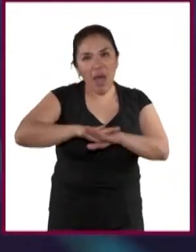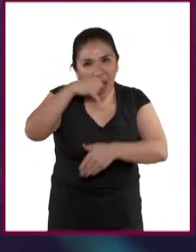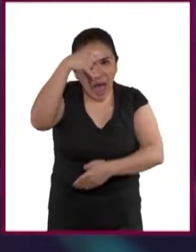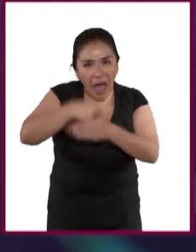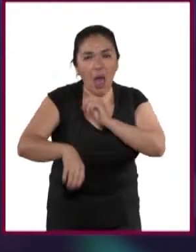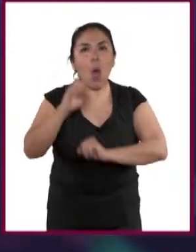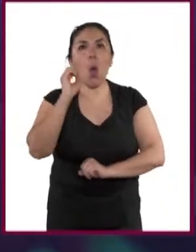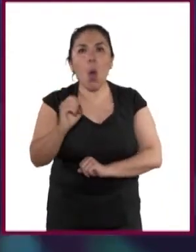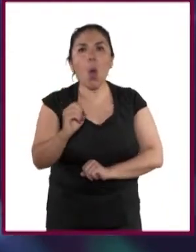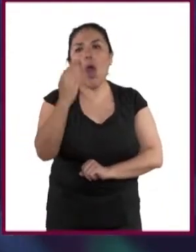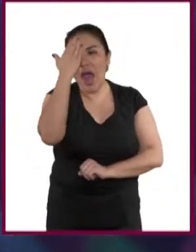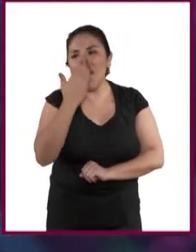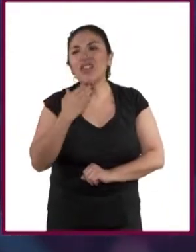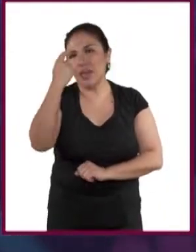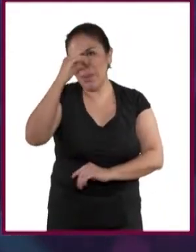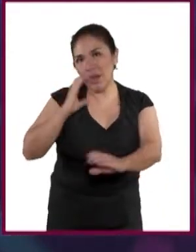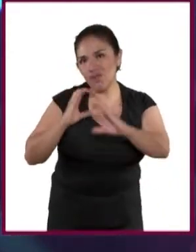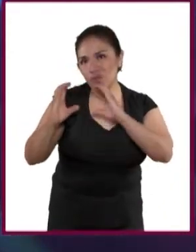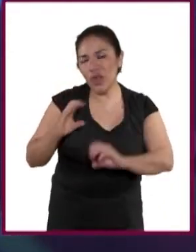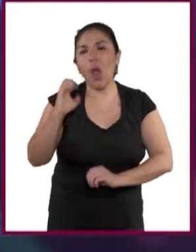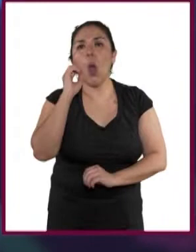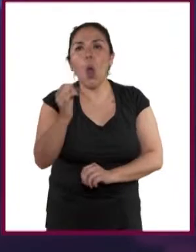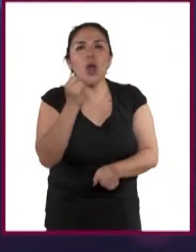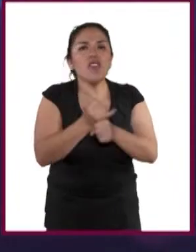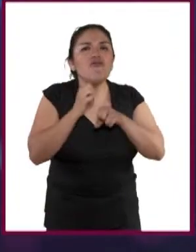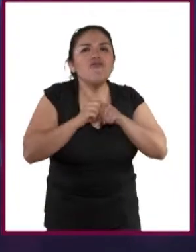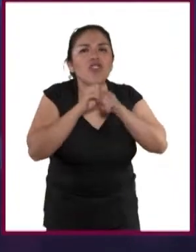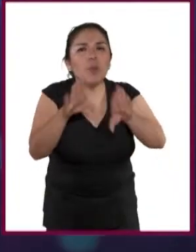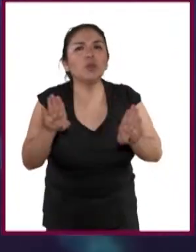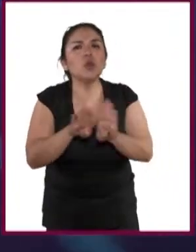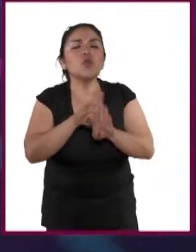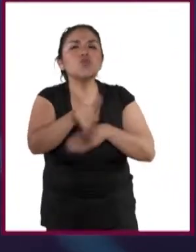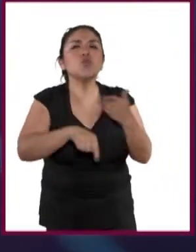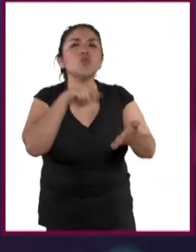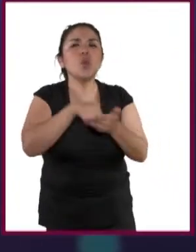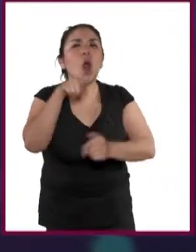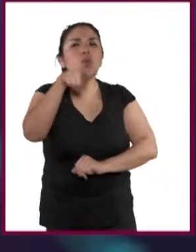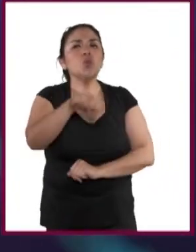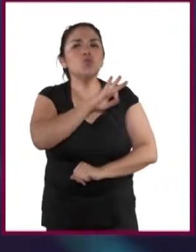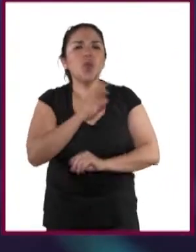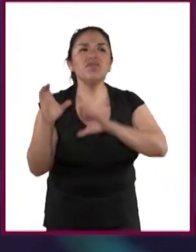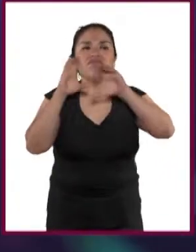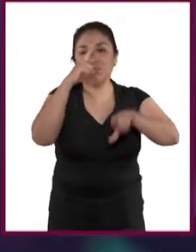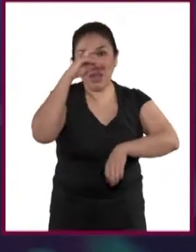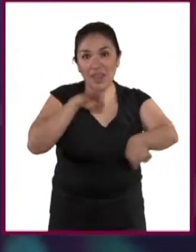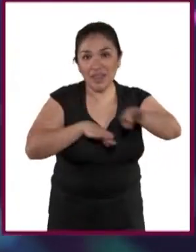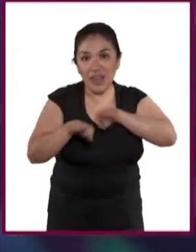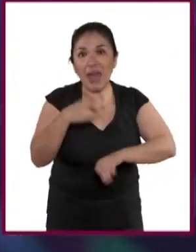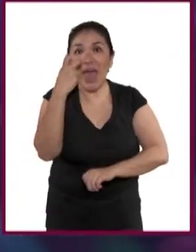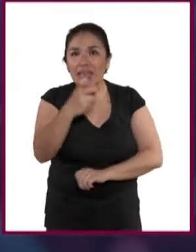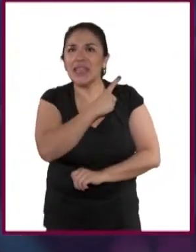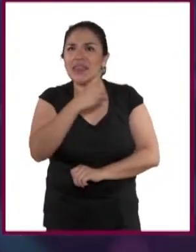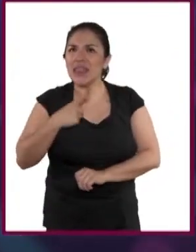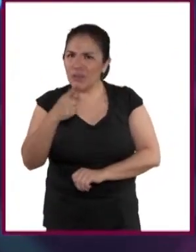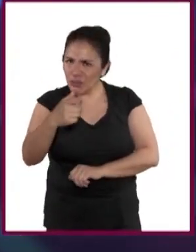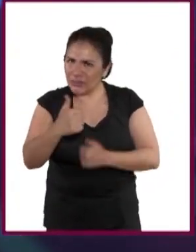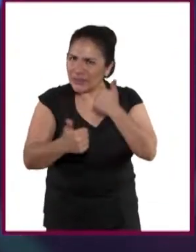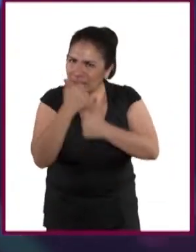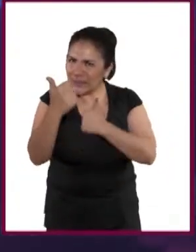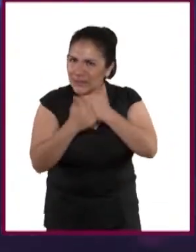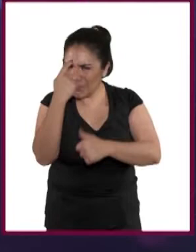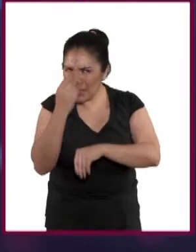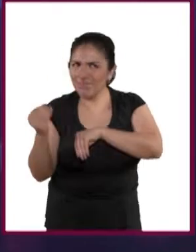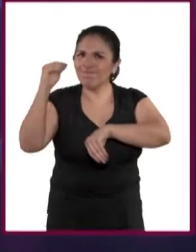de habilidades comunicativas, información sobre los lugares donde uno puede laborar. Tienen que atreverse a incorporar al mundo